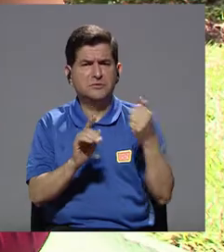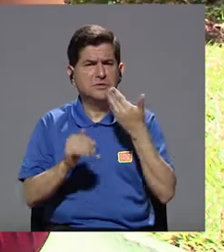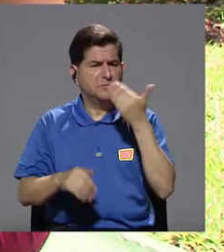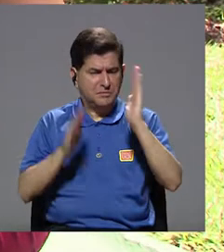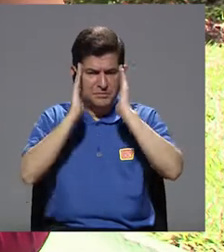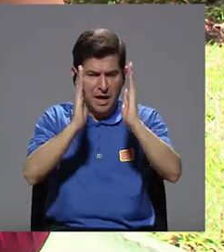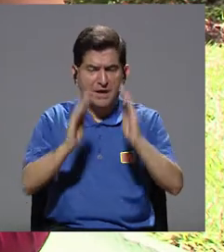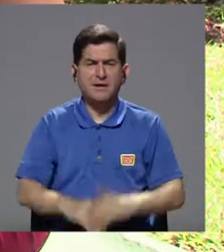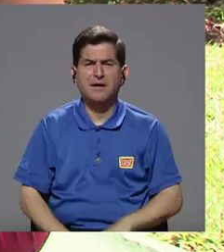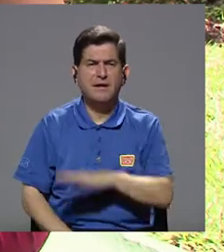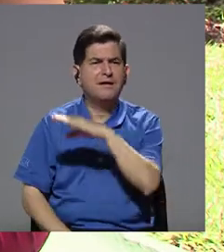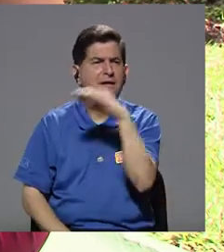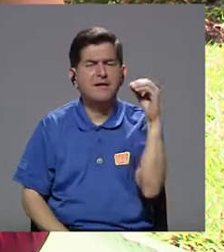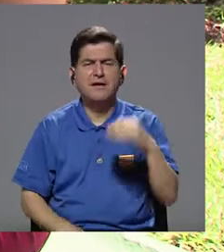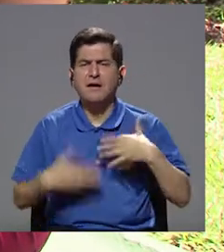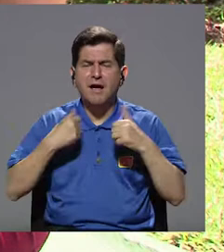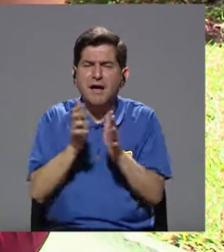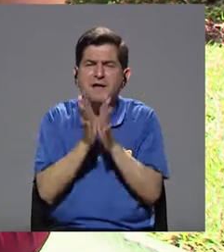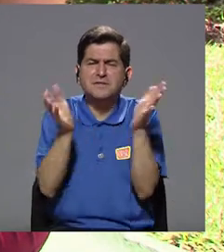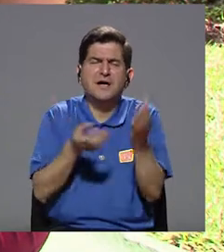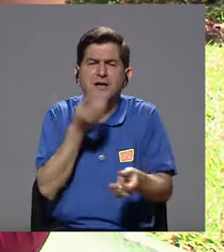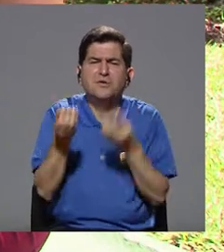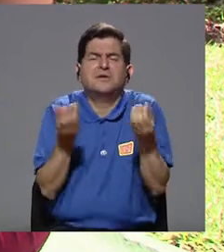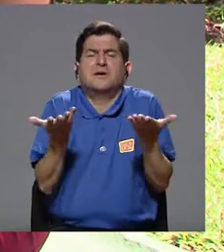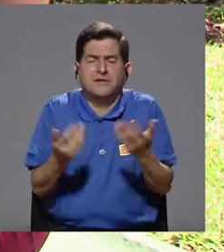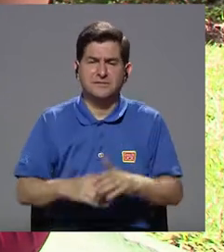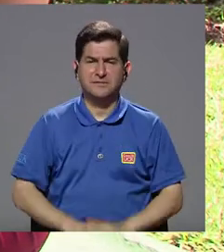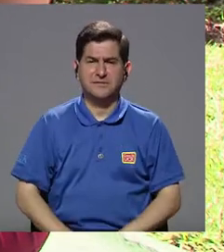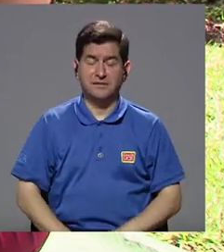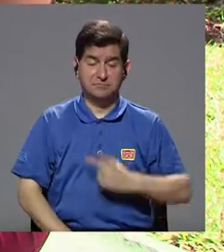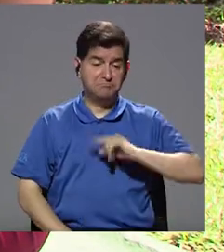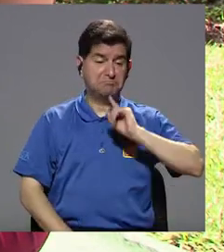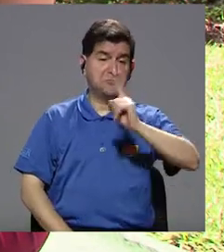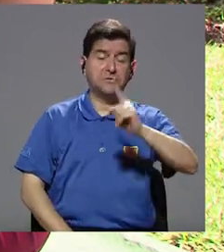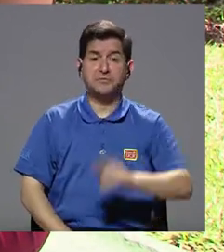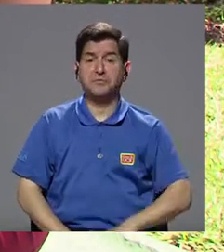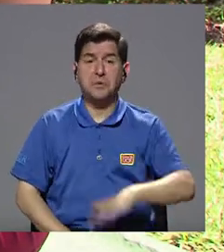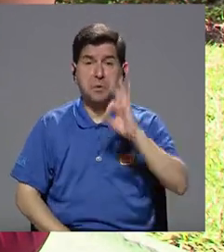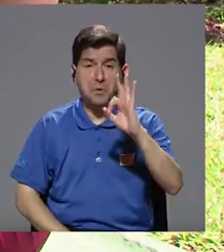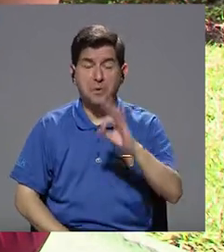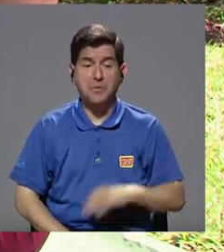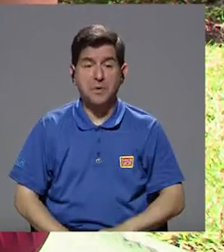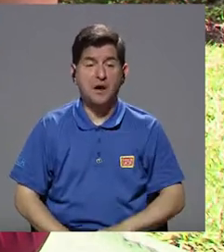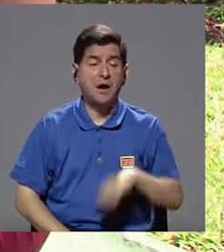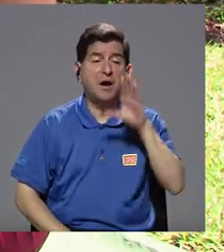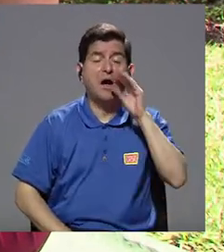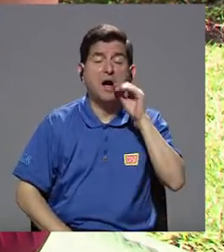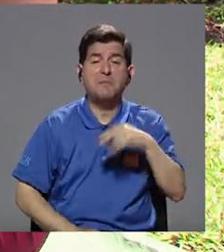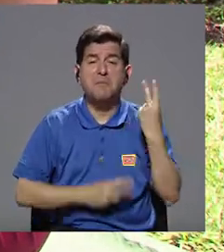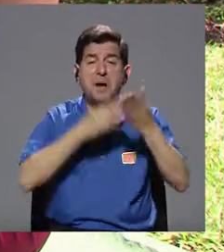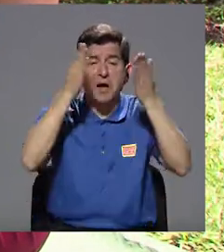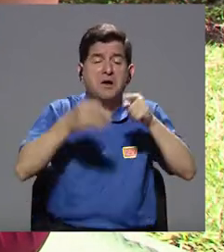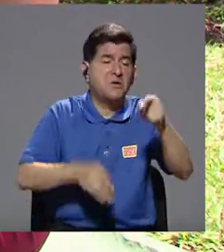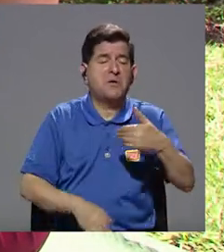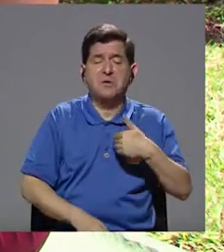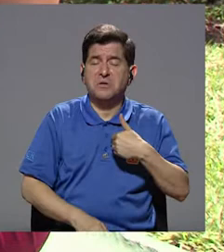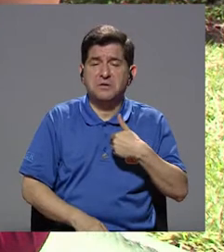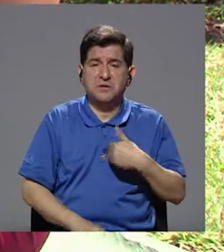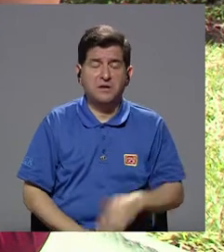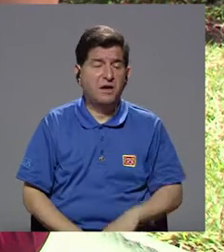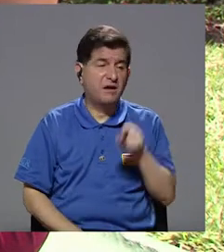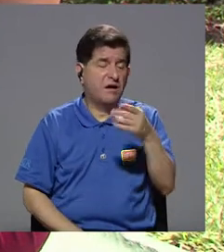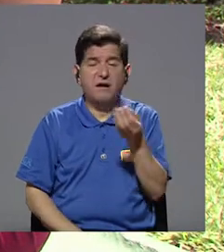consecuencias, digamos, como a nivel de salud pública puede traer esto? Porque yo puedo decir, ay, bueno, es el perro del vecino que lo tiene ahí, que no lo